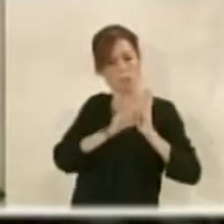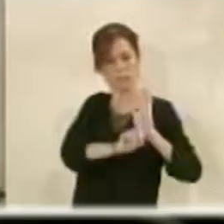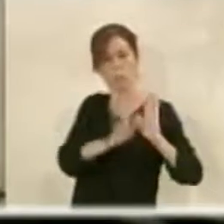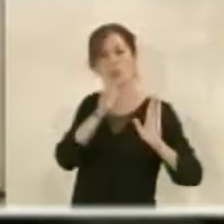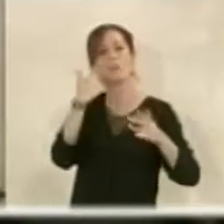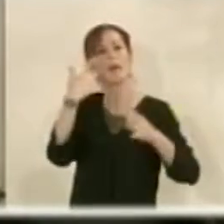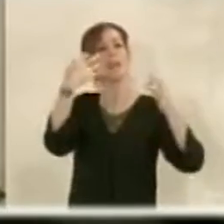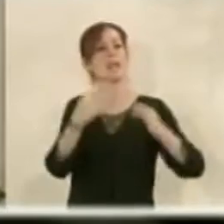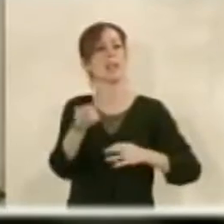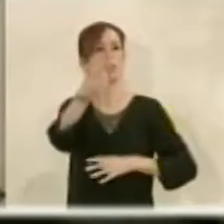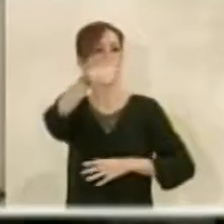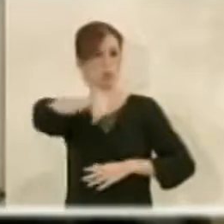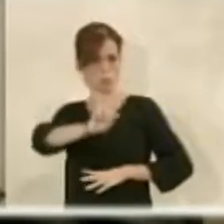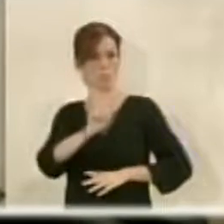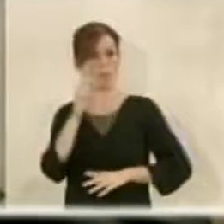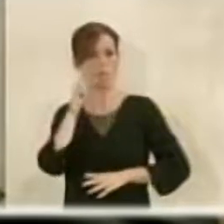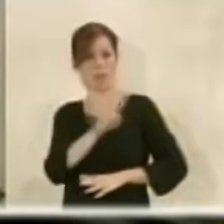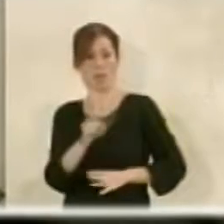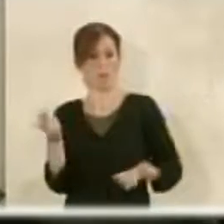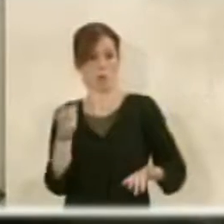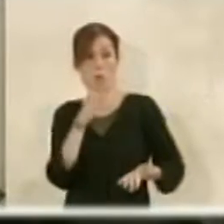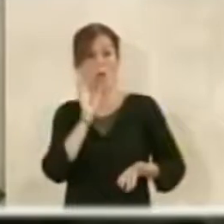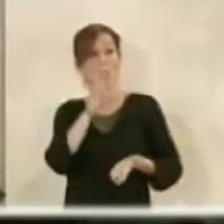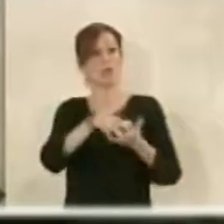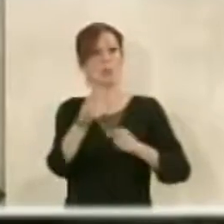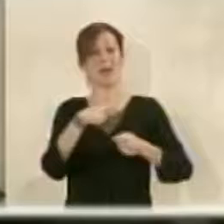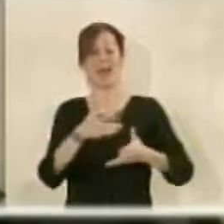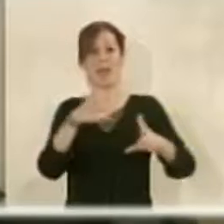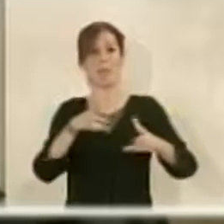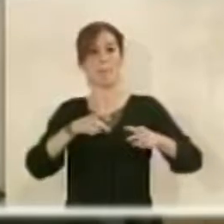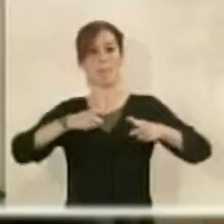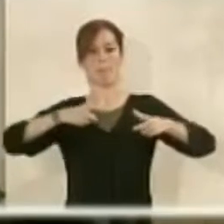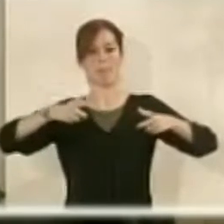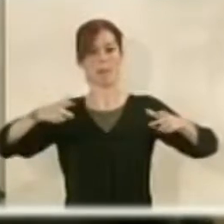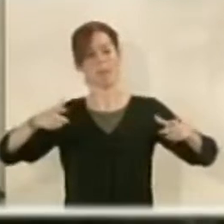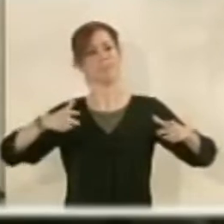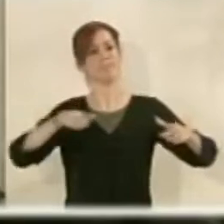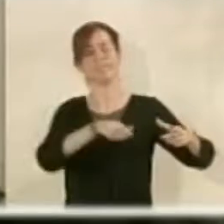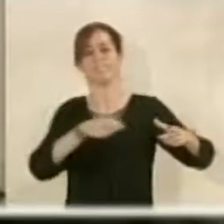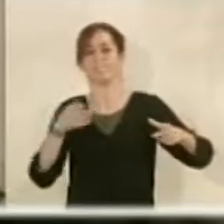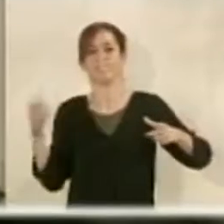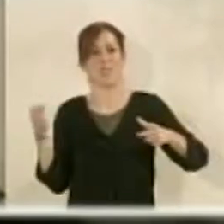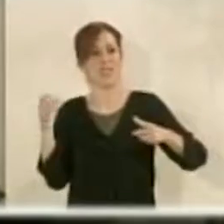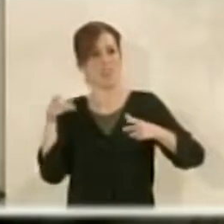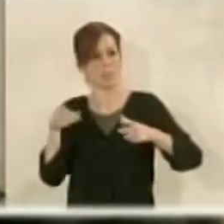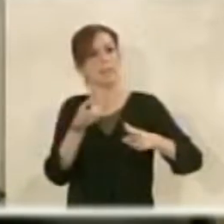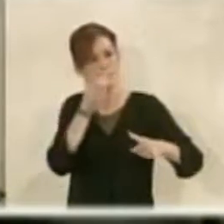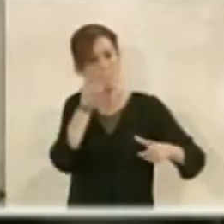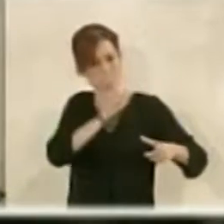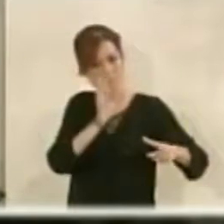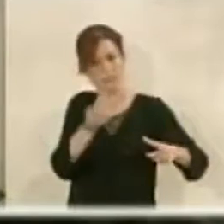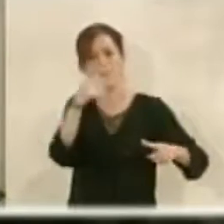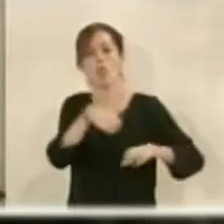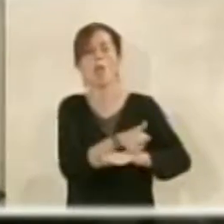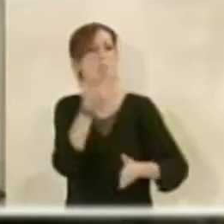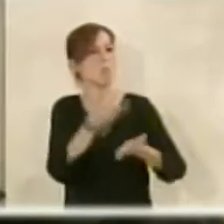Porque es una realidad que todos vivimos, hay proliferación de centros comerciales y para que haya proliferación de centros comerciales, que también es una